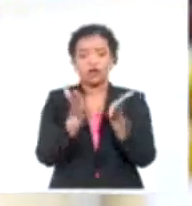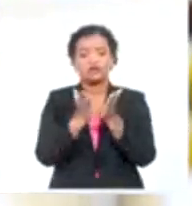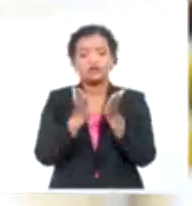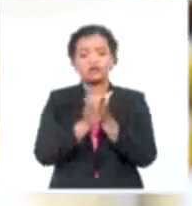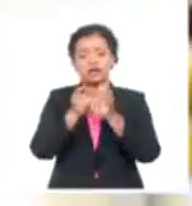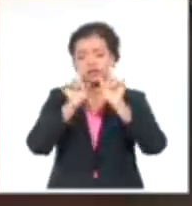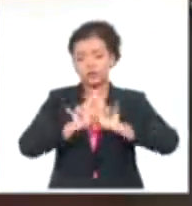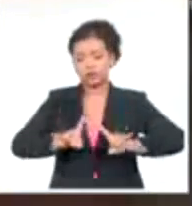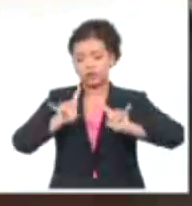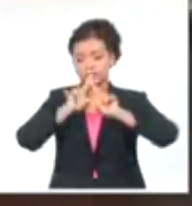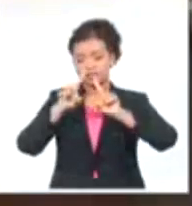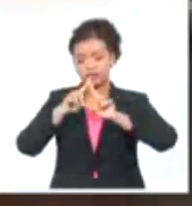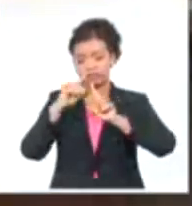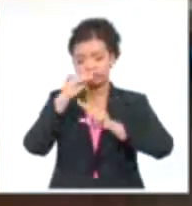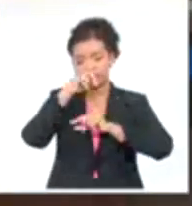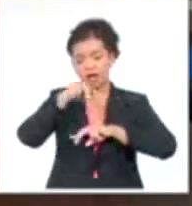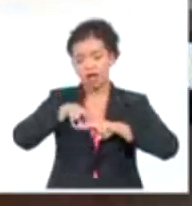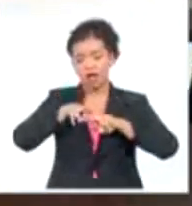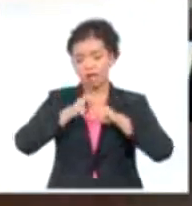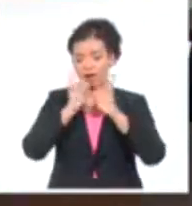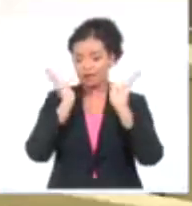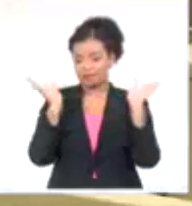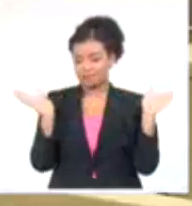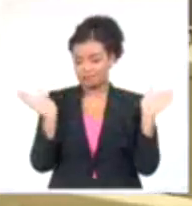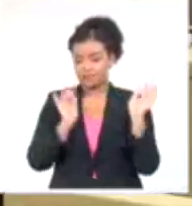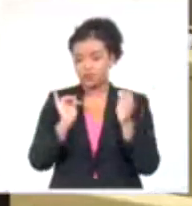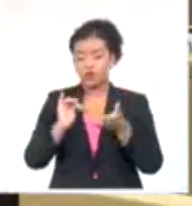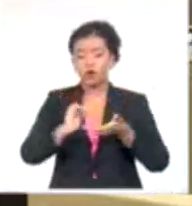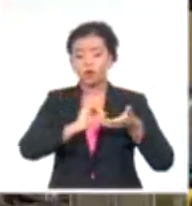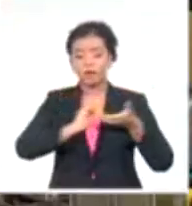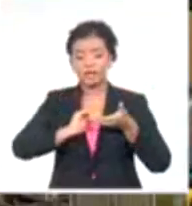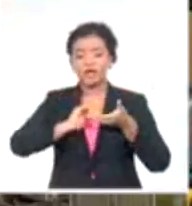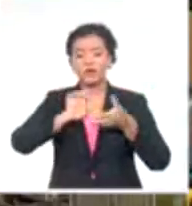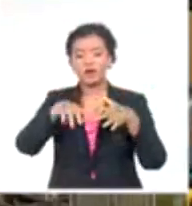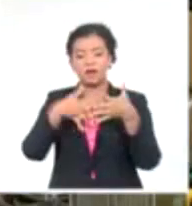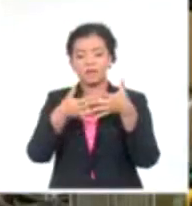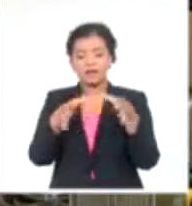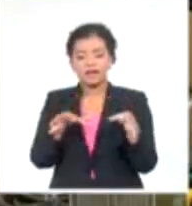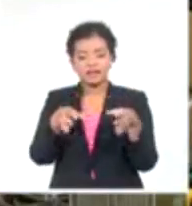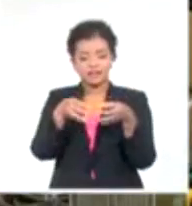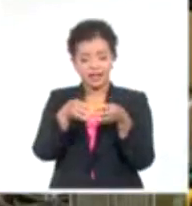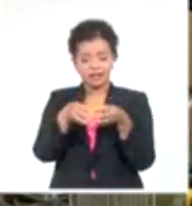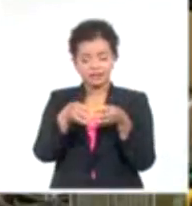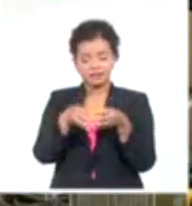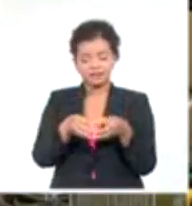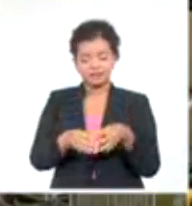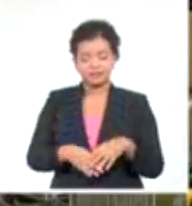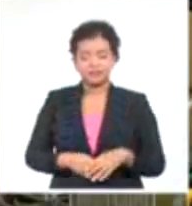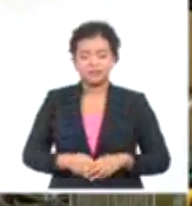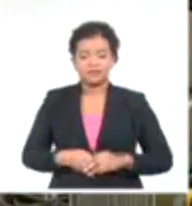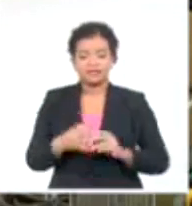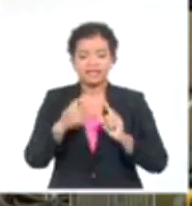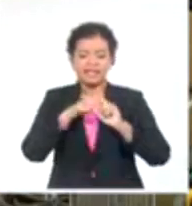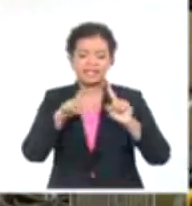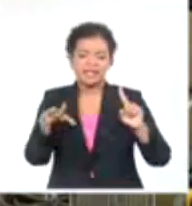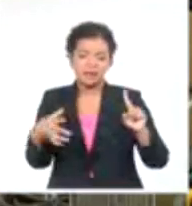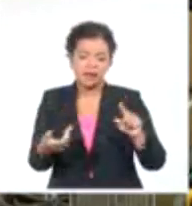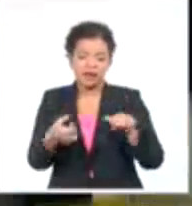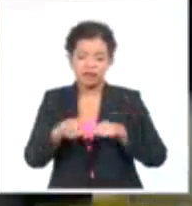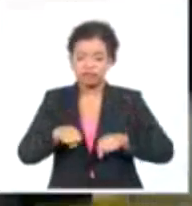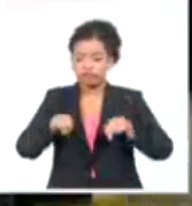la Universidad Tecnológica de La Habana y a la vez socios de Orestes en la MIPIMES. Yo me encargo de lo que es el tema circuital, diseños